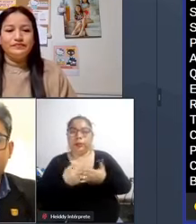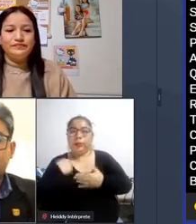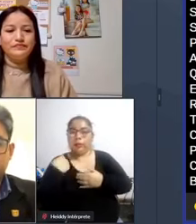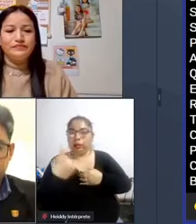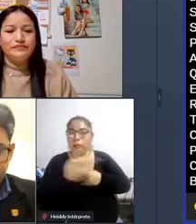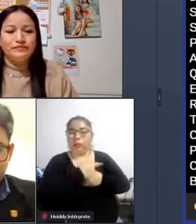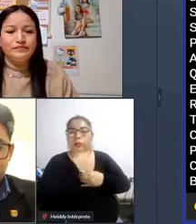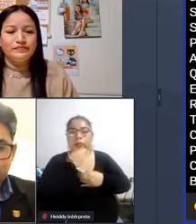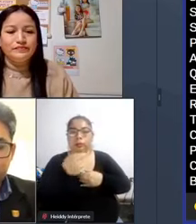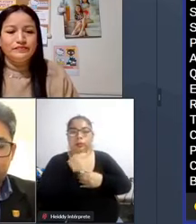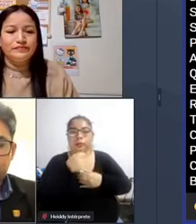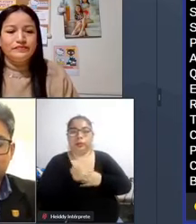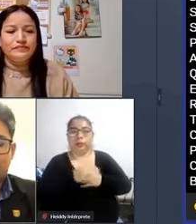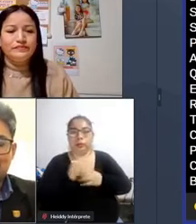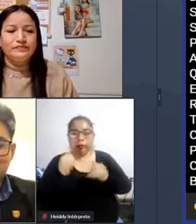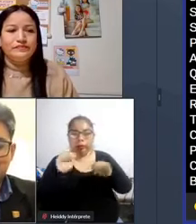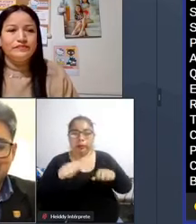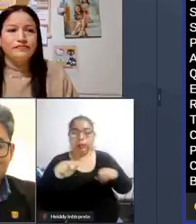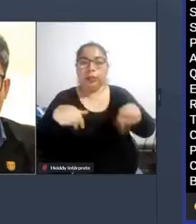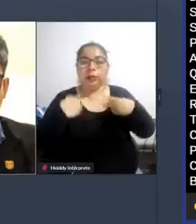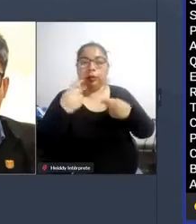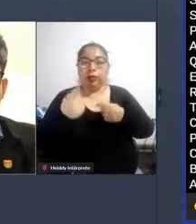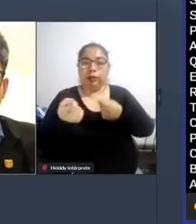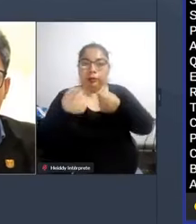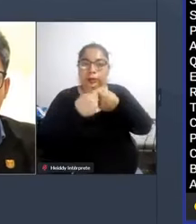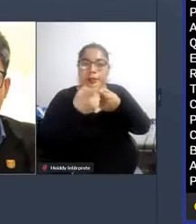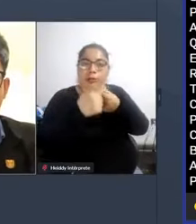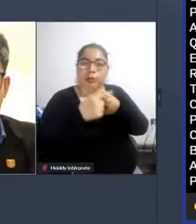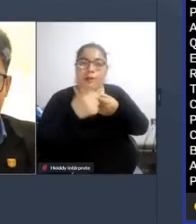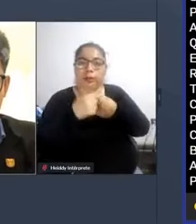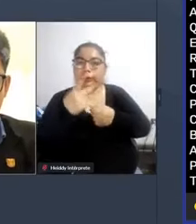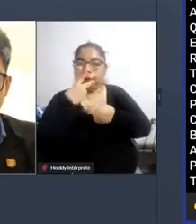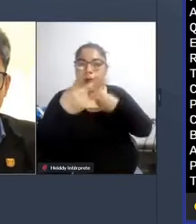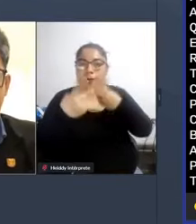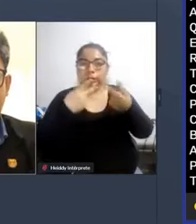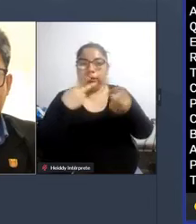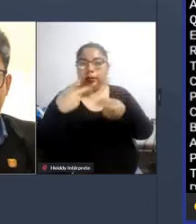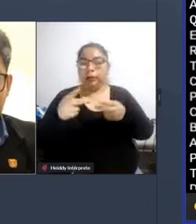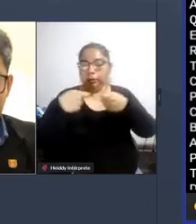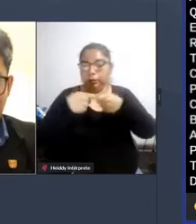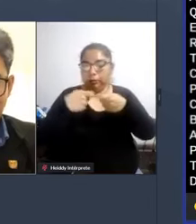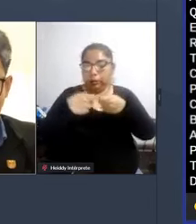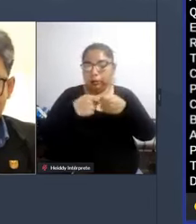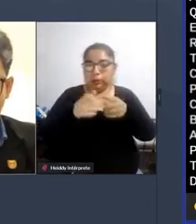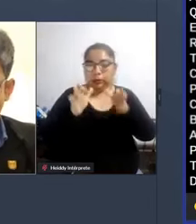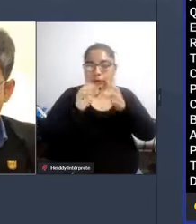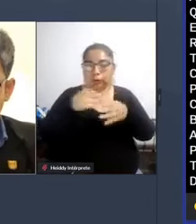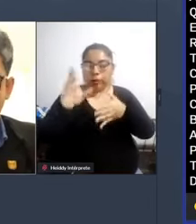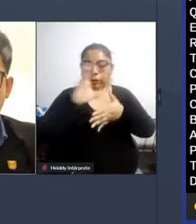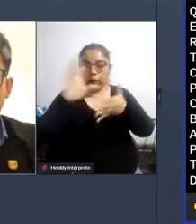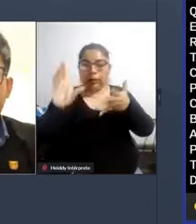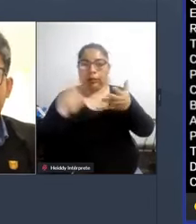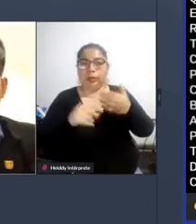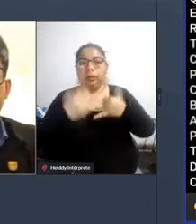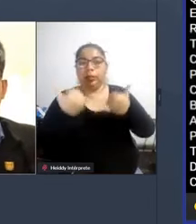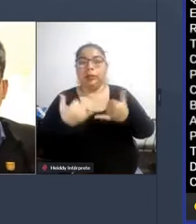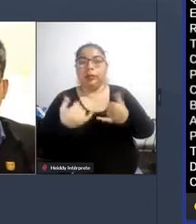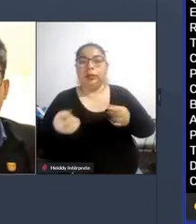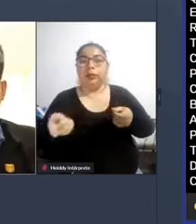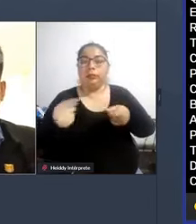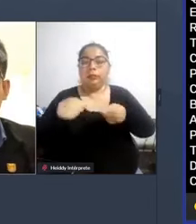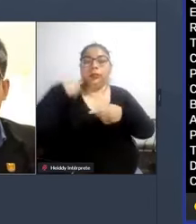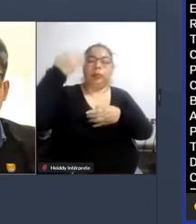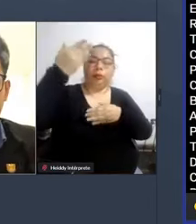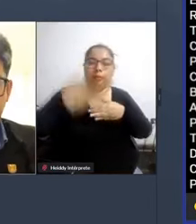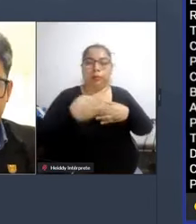ponentes y por supuesto a todos los asistentes a través de las redes sociales del CONADIS nosotros hasta una próxima